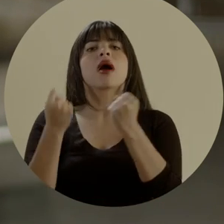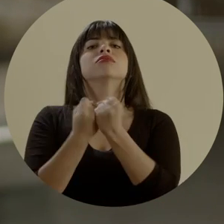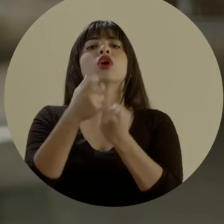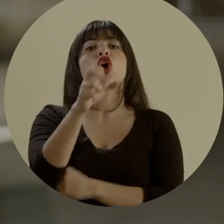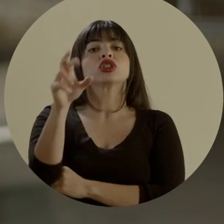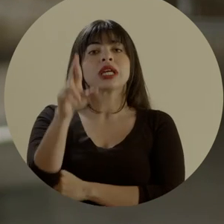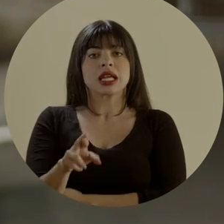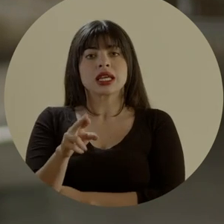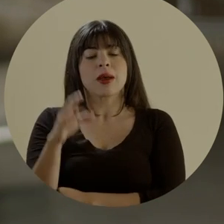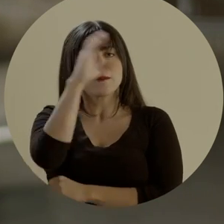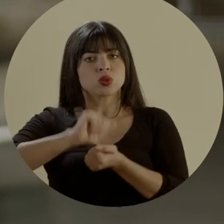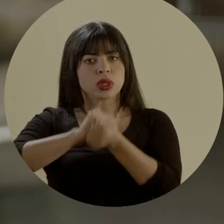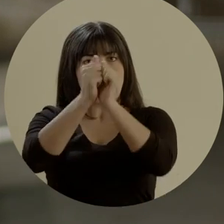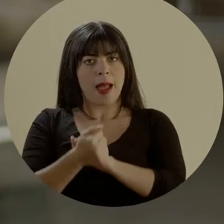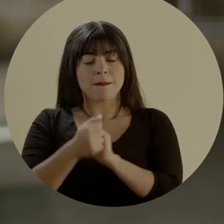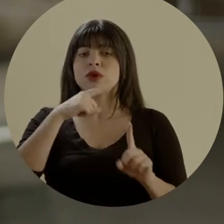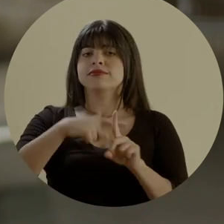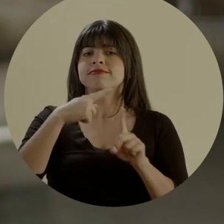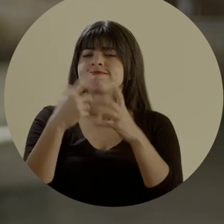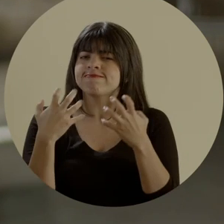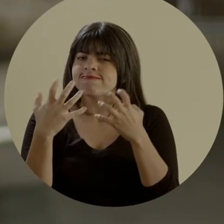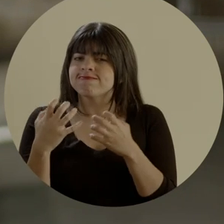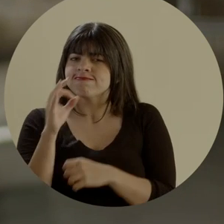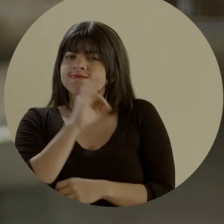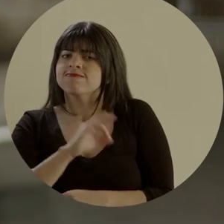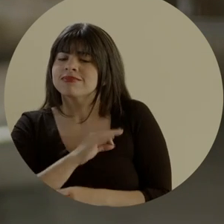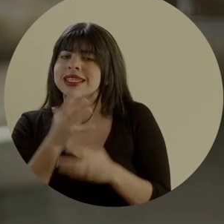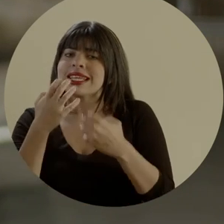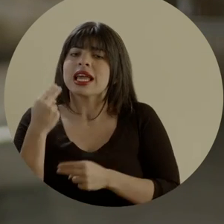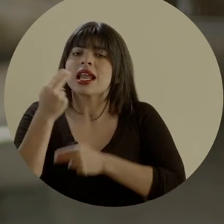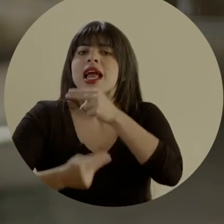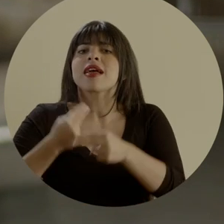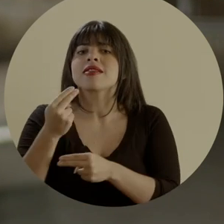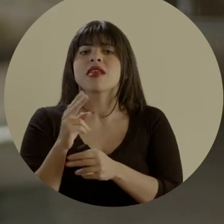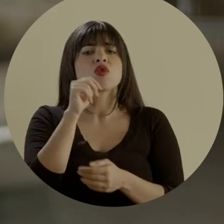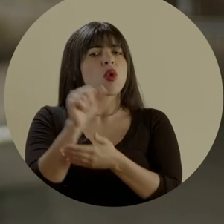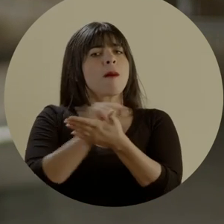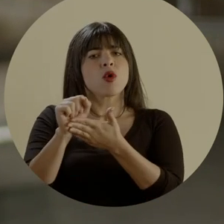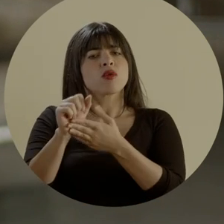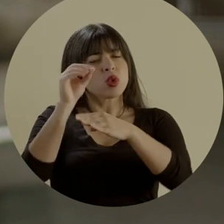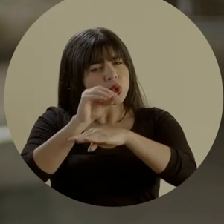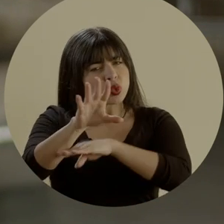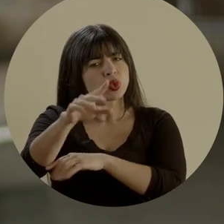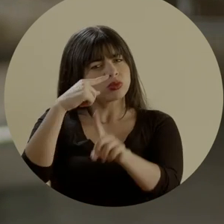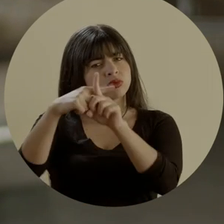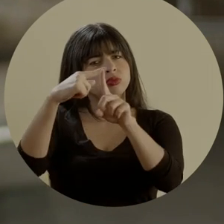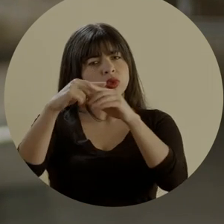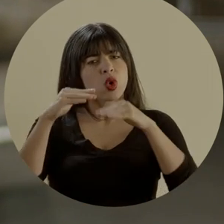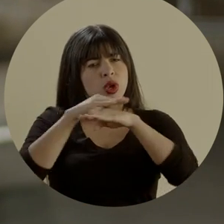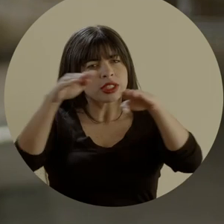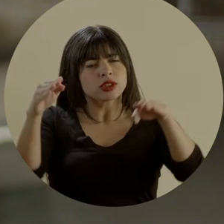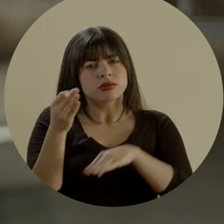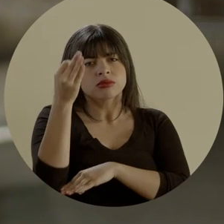impulsa el cambio, optimista y ambiciosa, que quiere heredar una imborrable estela de luz en el horizonte para